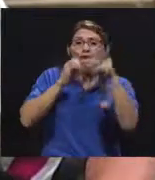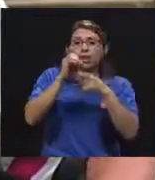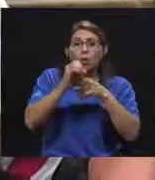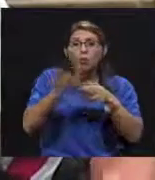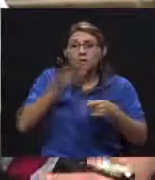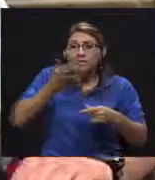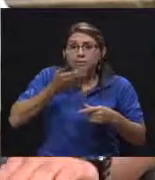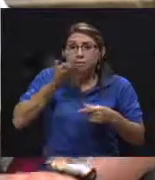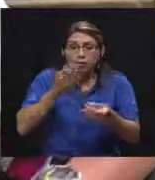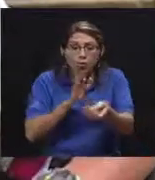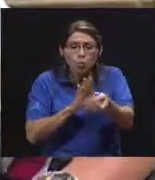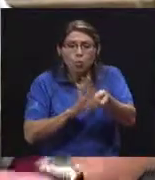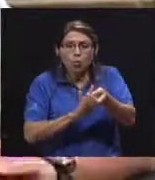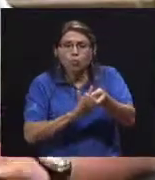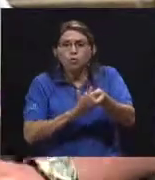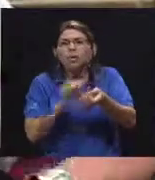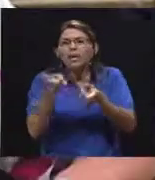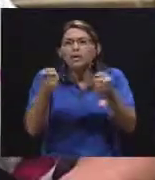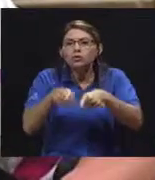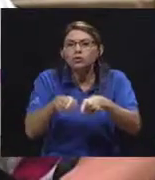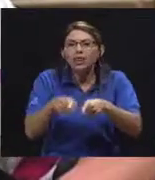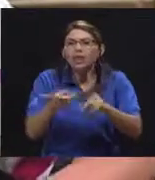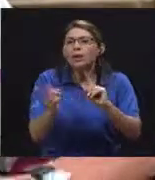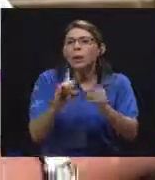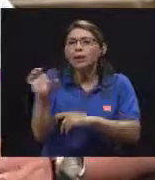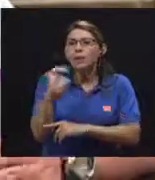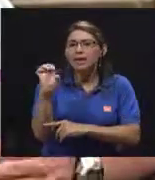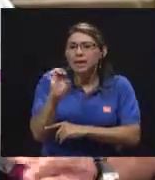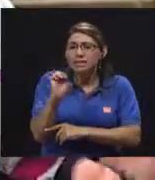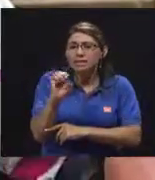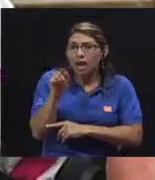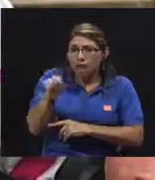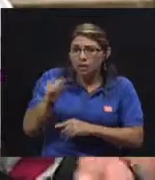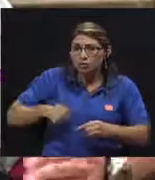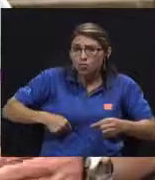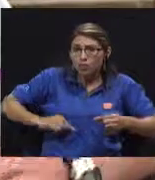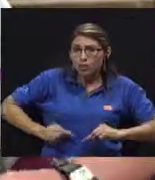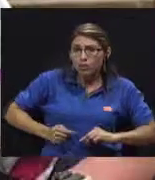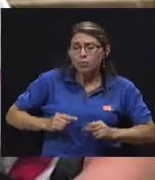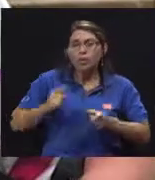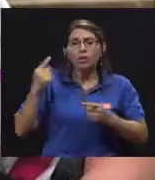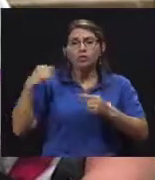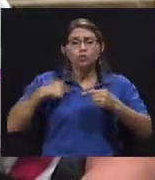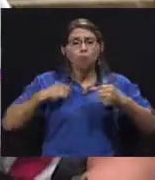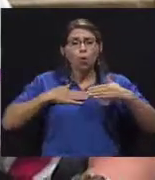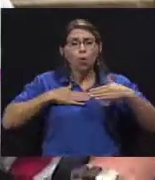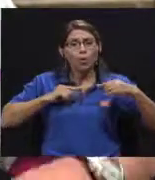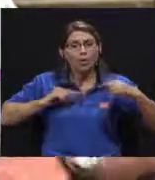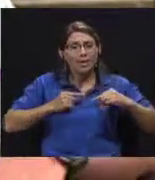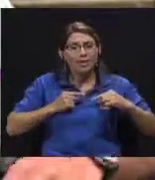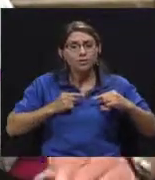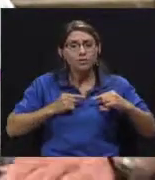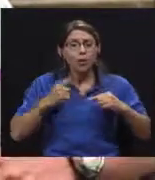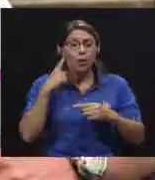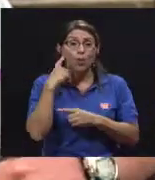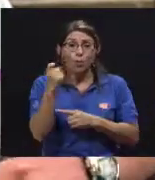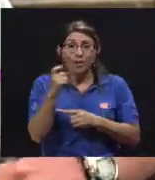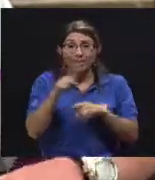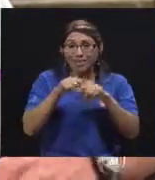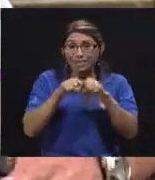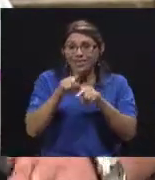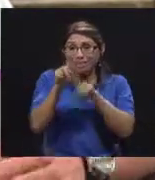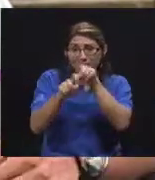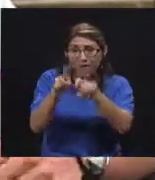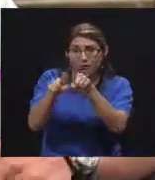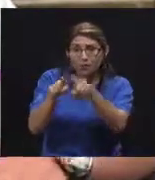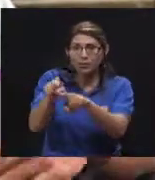tiene pulso, que qué es lo que sucede, cuál es la emergencia verdadera, que si es un dolor de estómago, que si es un dolor de pecho, porque ahí la situación varía